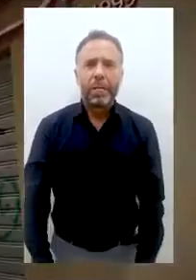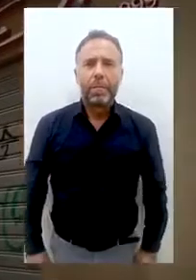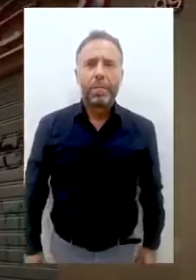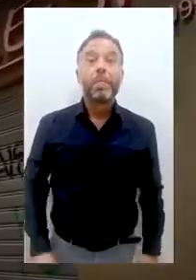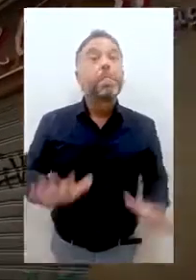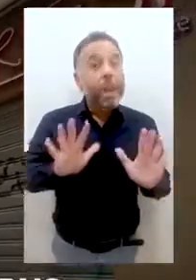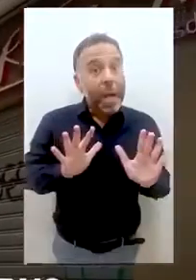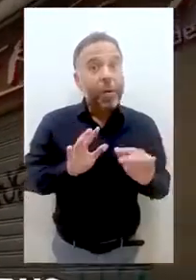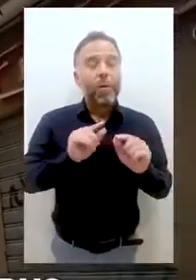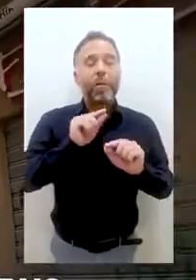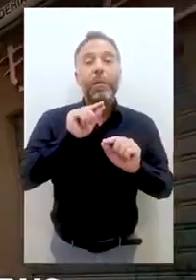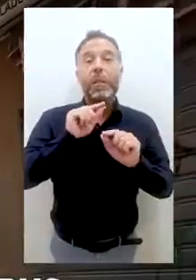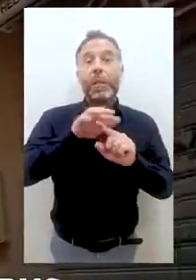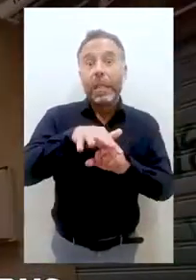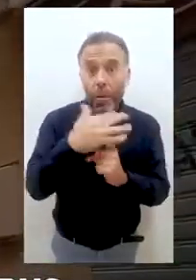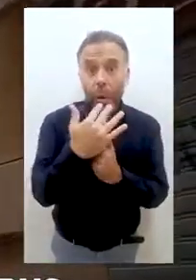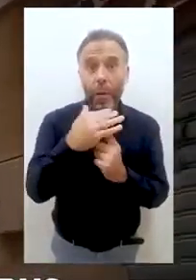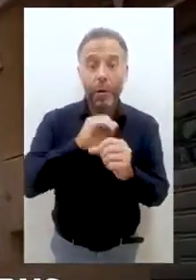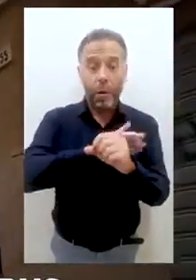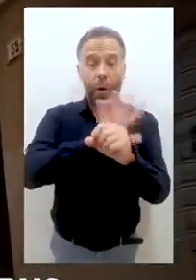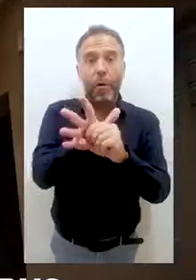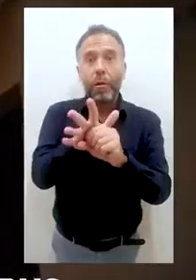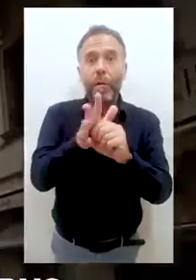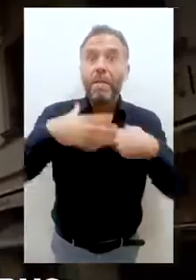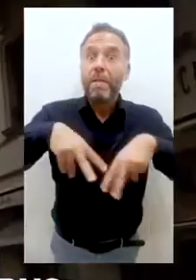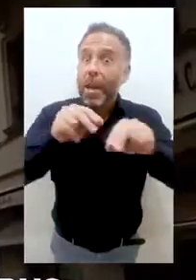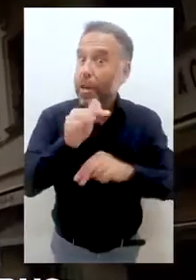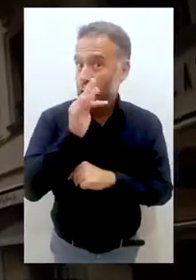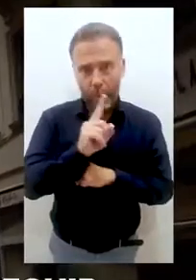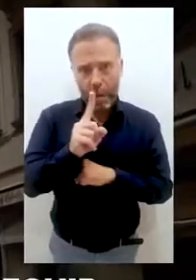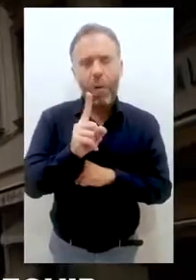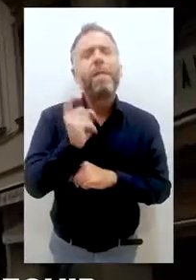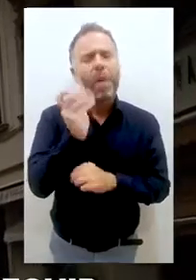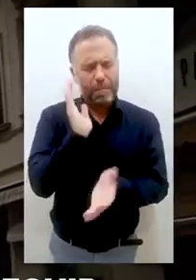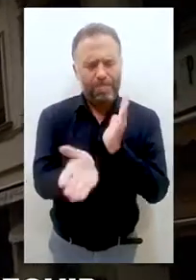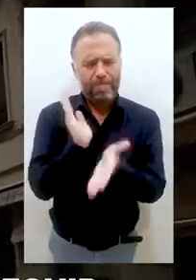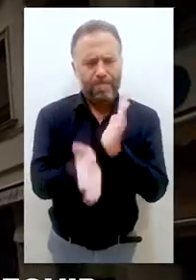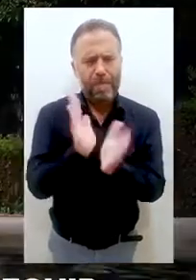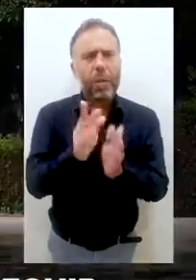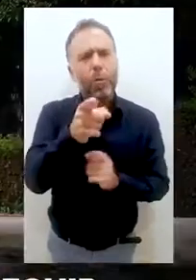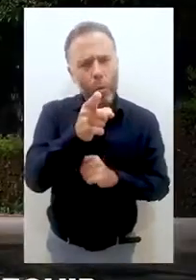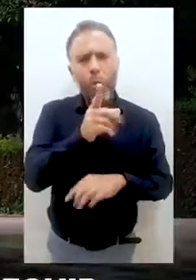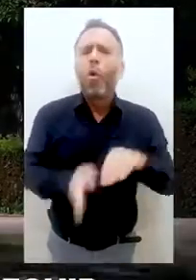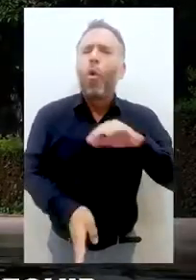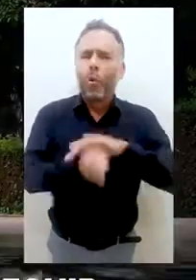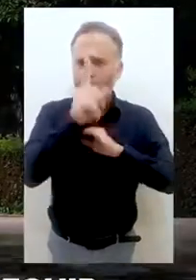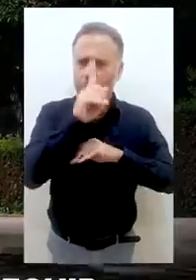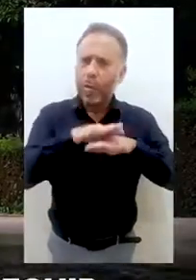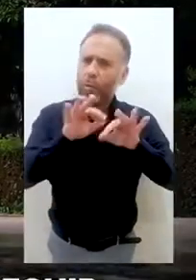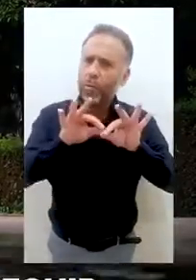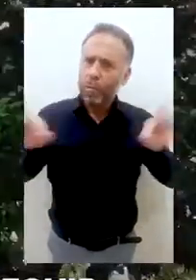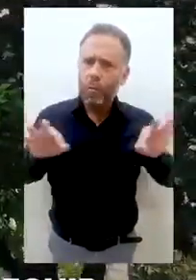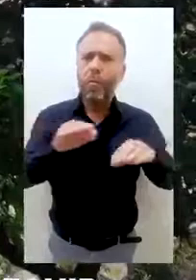fuerte. Pero la crisis del coronavirus todavía no ha pasado. Para vencerla, tenemos que seguir siendo